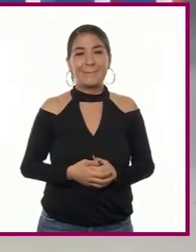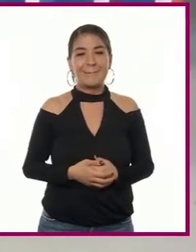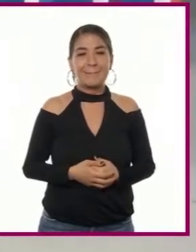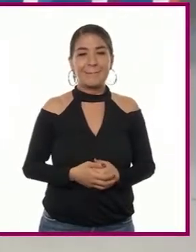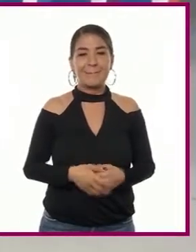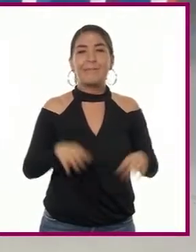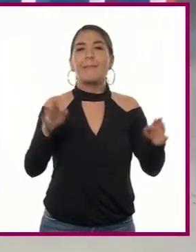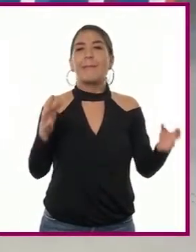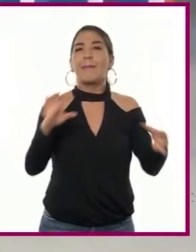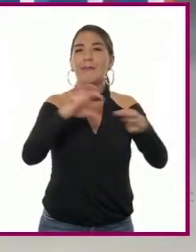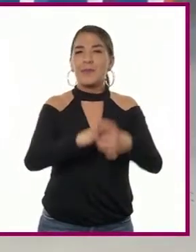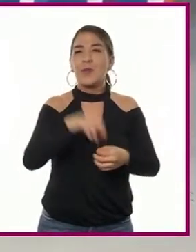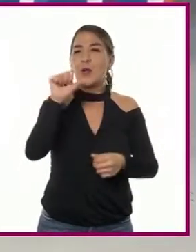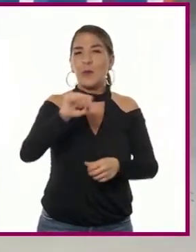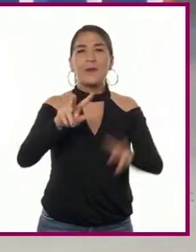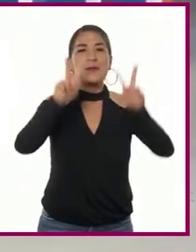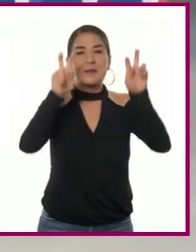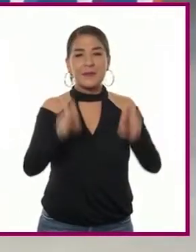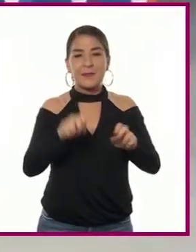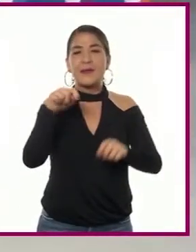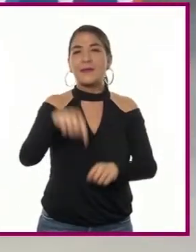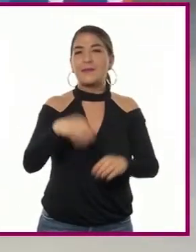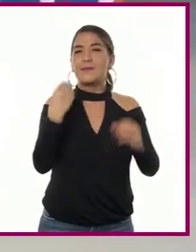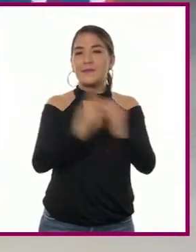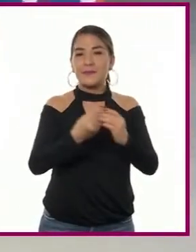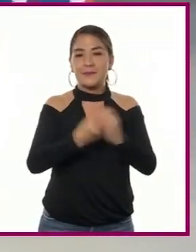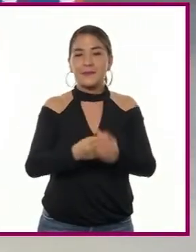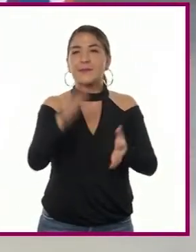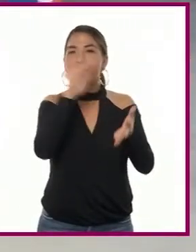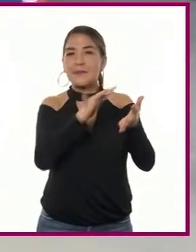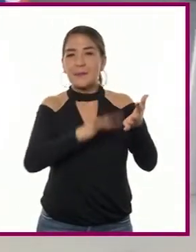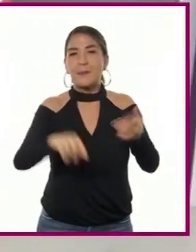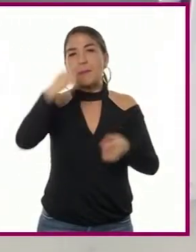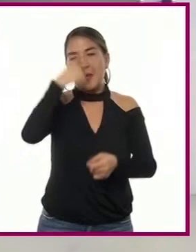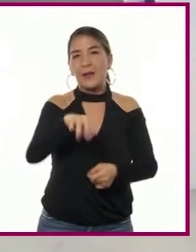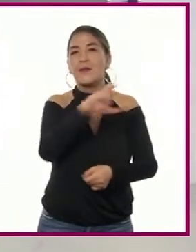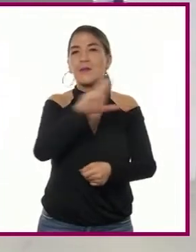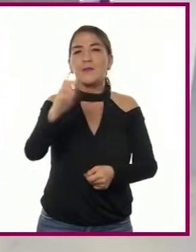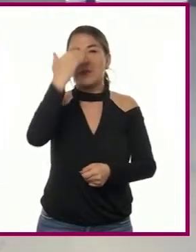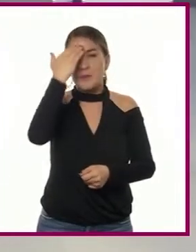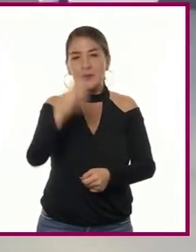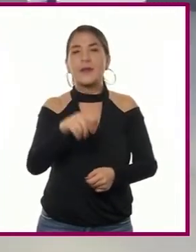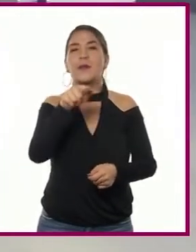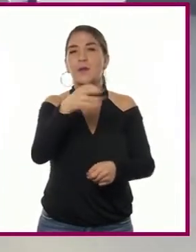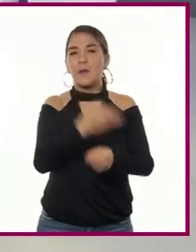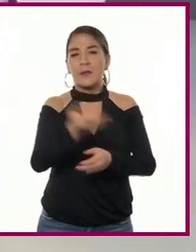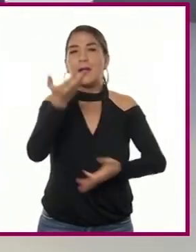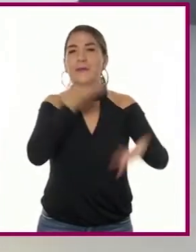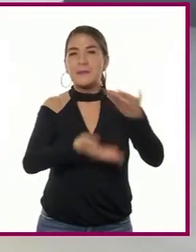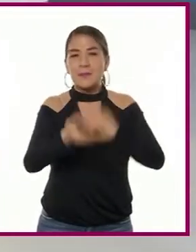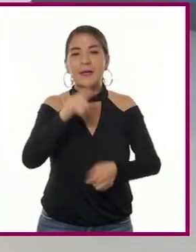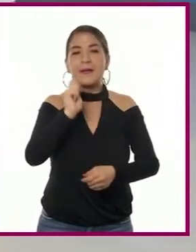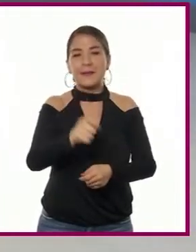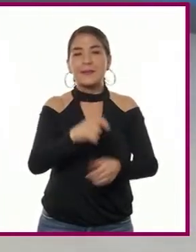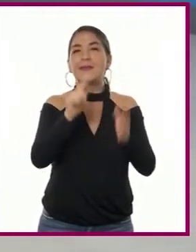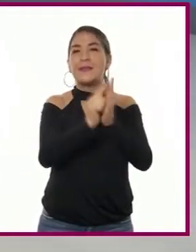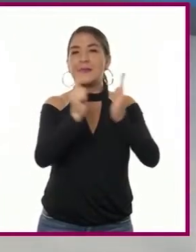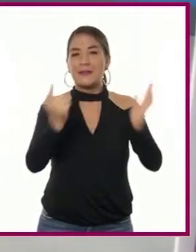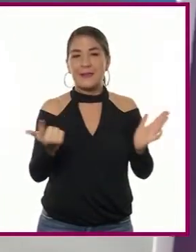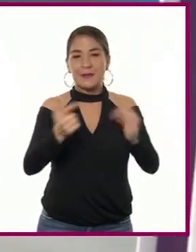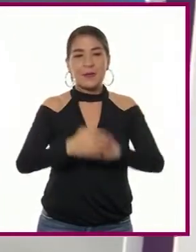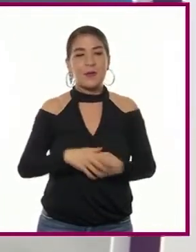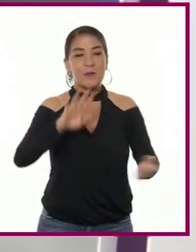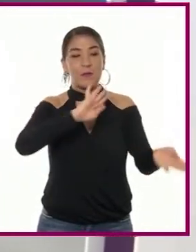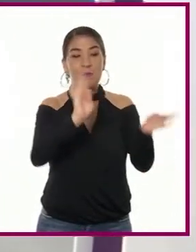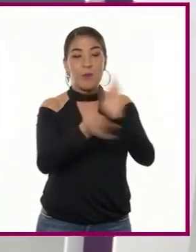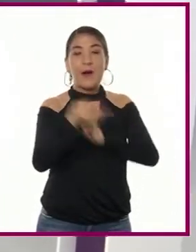Relacionado con el tema de hoy, en nuestra sesión, leer, para reconocernos, les compartiré un extracto del libro El